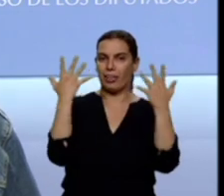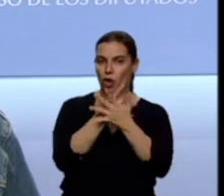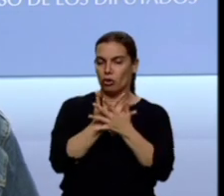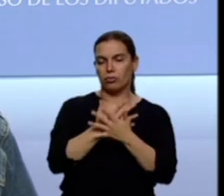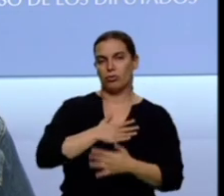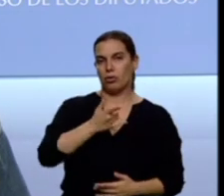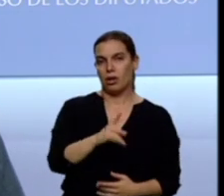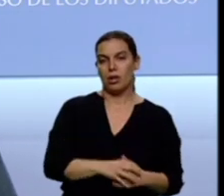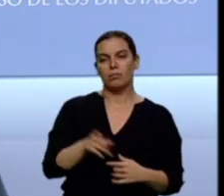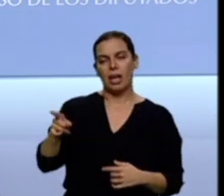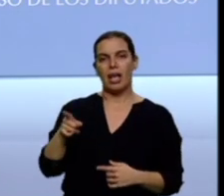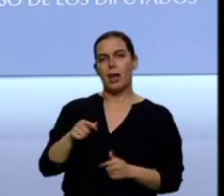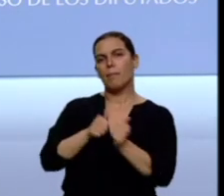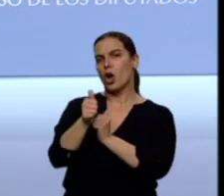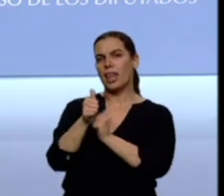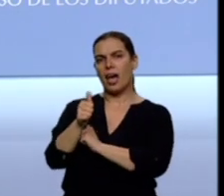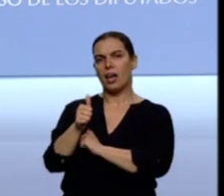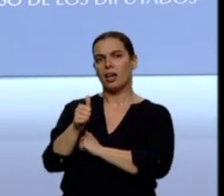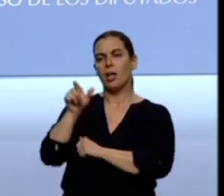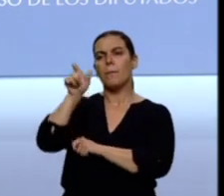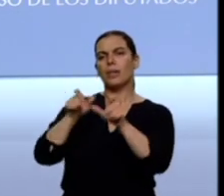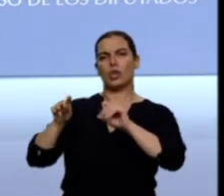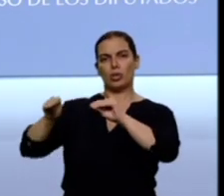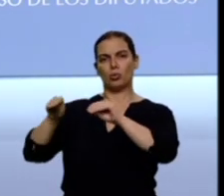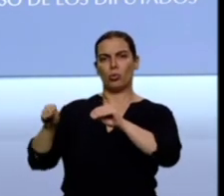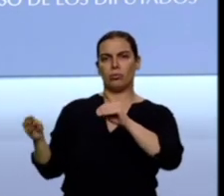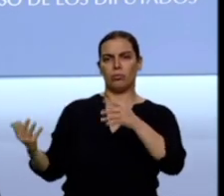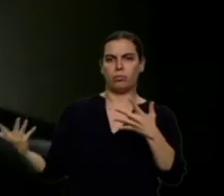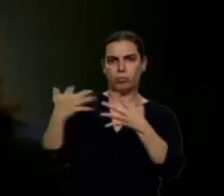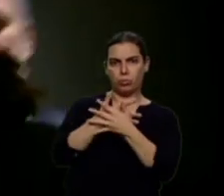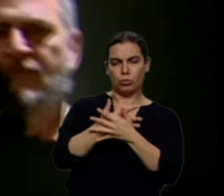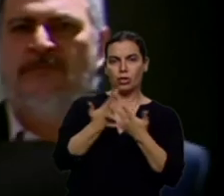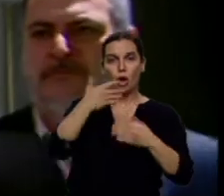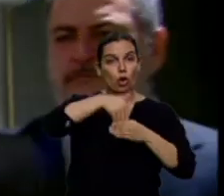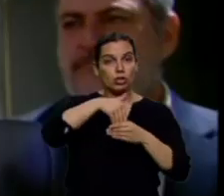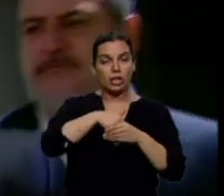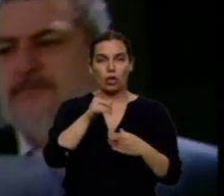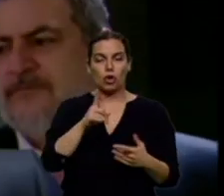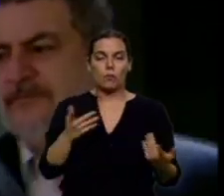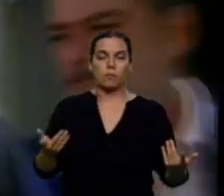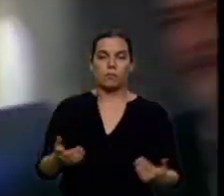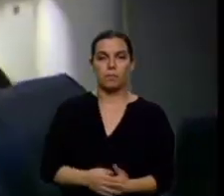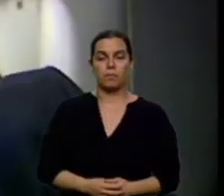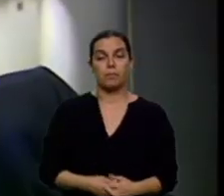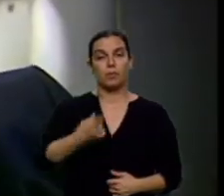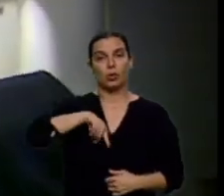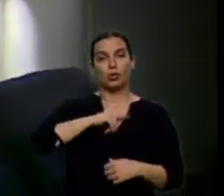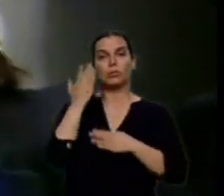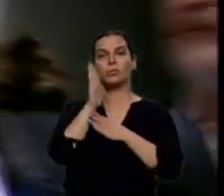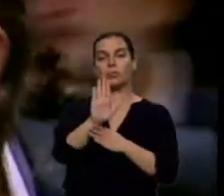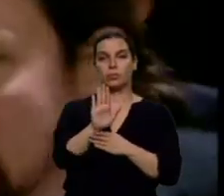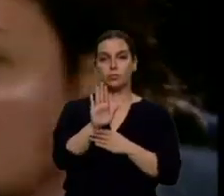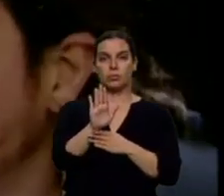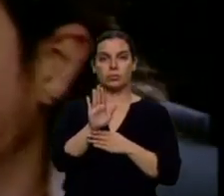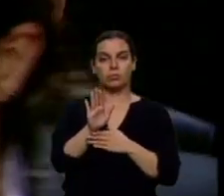formar un gobierno, que lo que son los contenidos. Nuestro planteamiento es lo que necesita España,